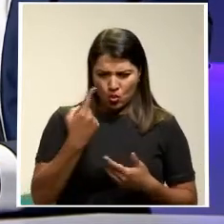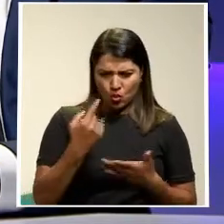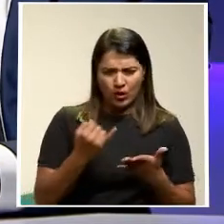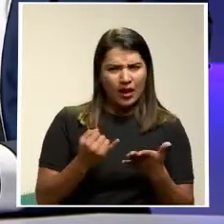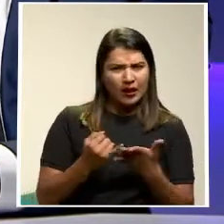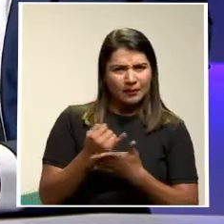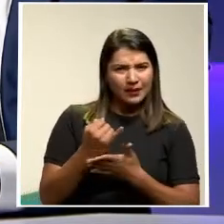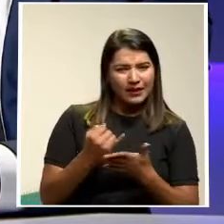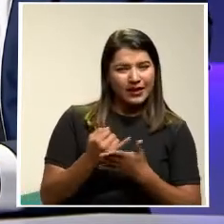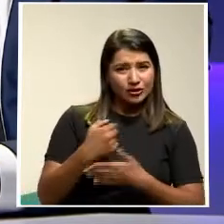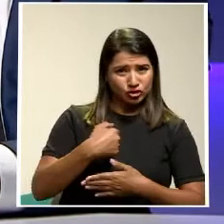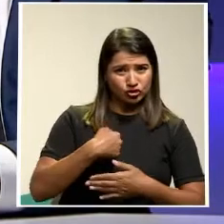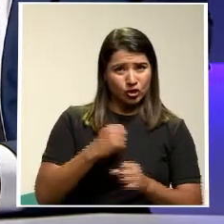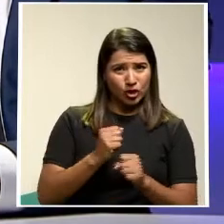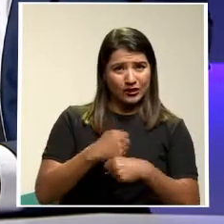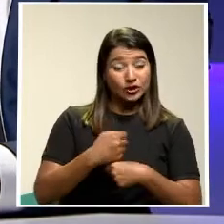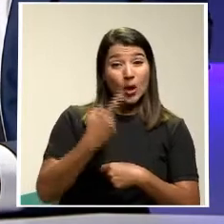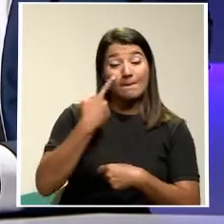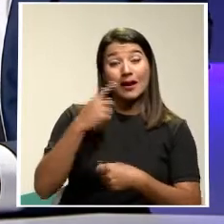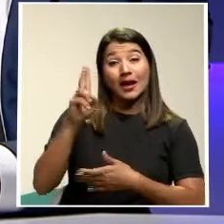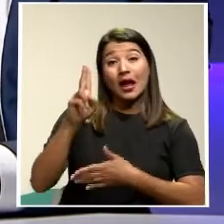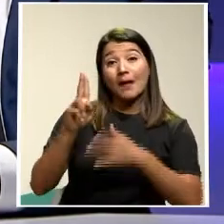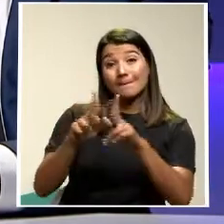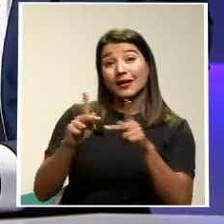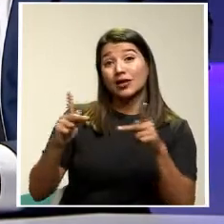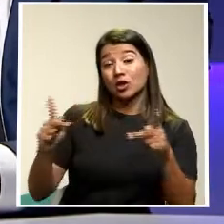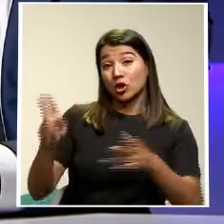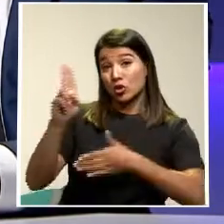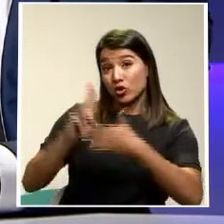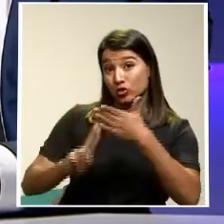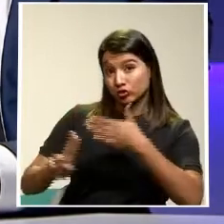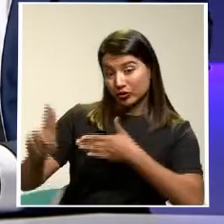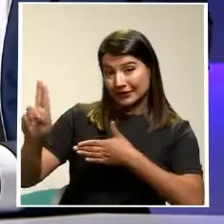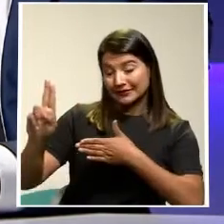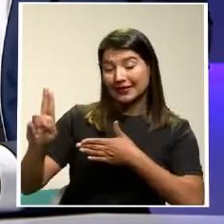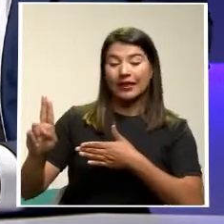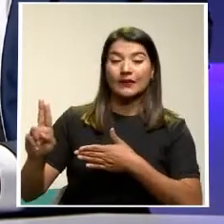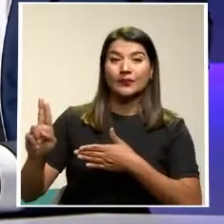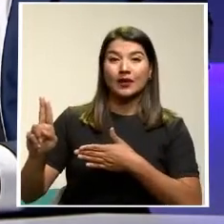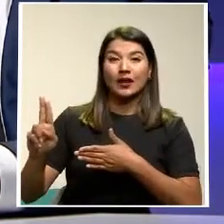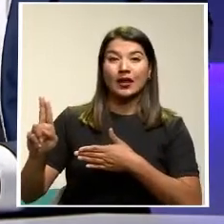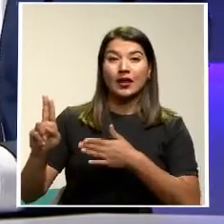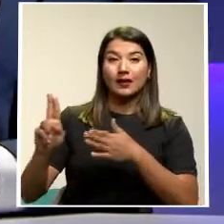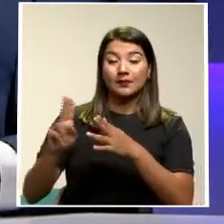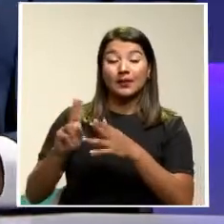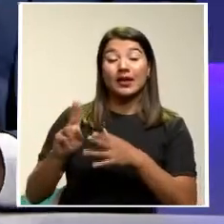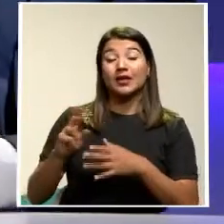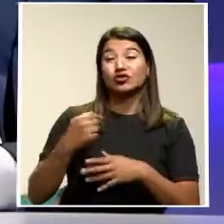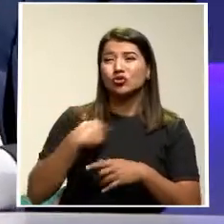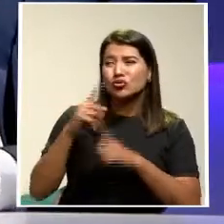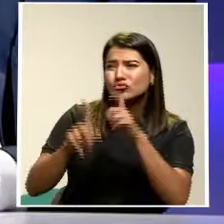un tiempo Para el Semanario Universidad Y entrevisté A muchos de ellos A decenas de ellos